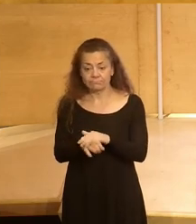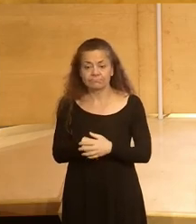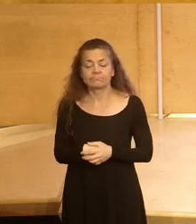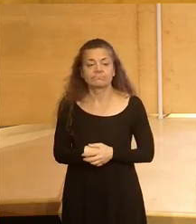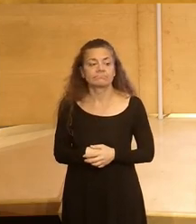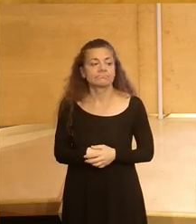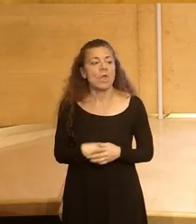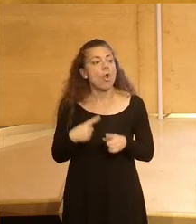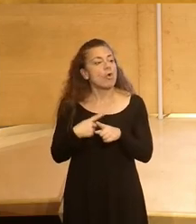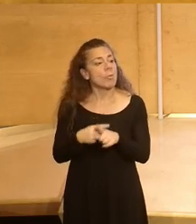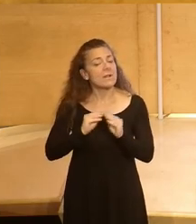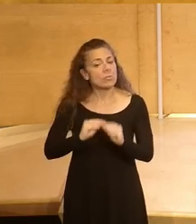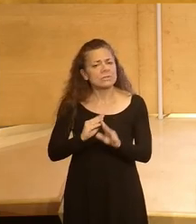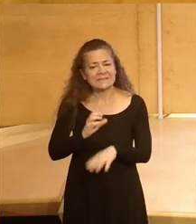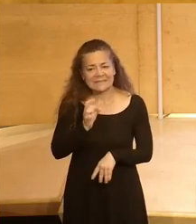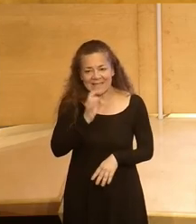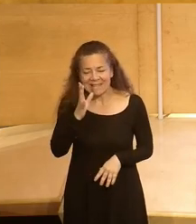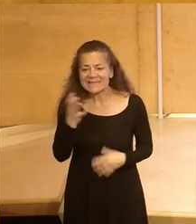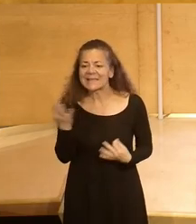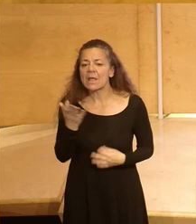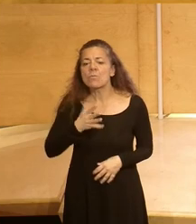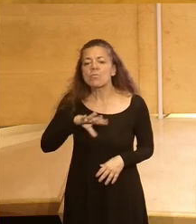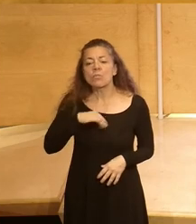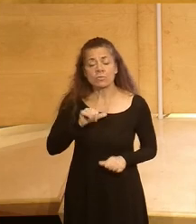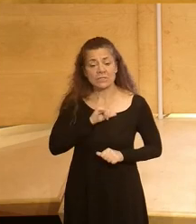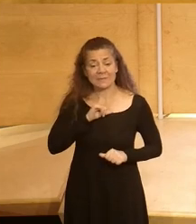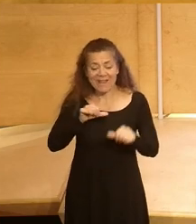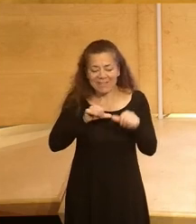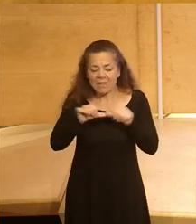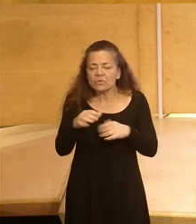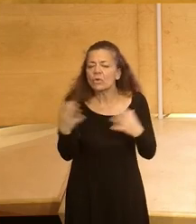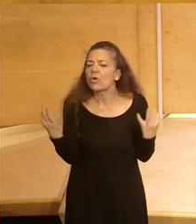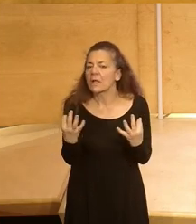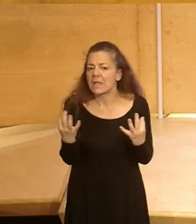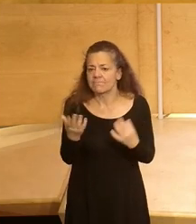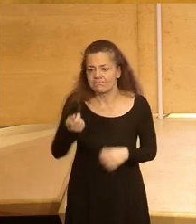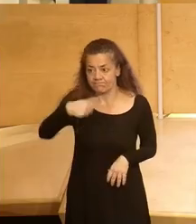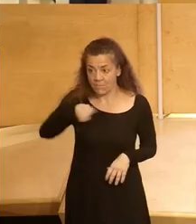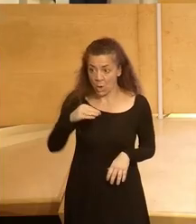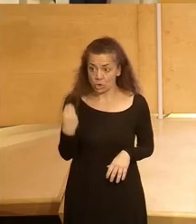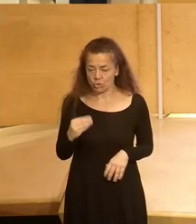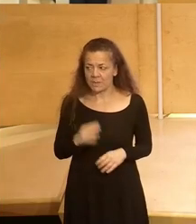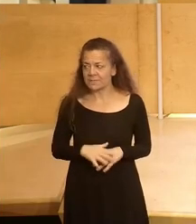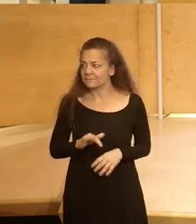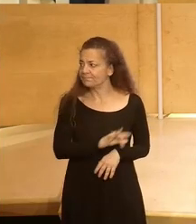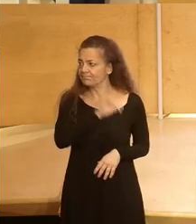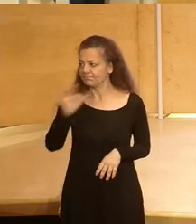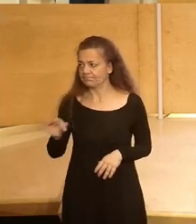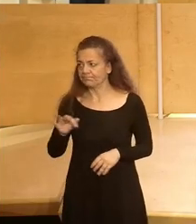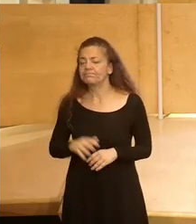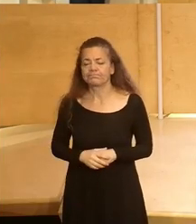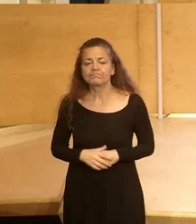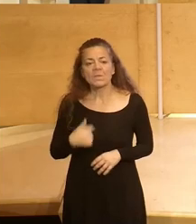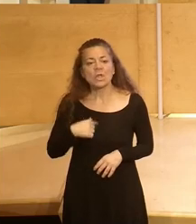compartiendo vuestras impresiones sobre qué podemos esperar a futuro en los jóvenes María Pues mira yo